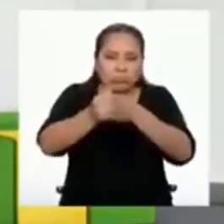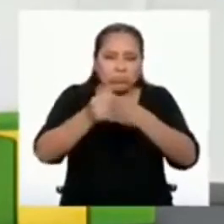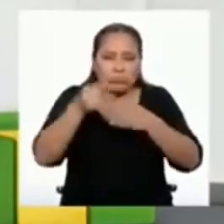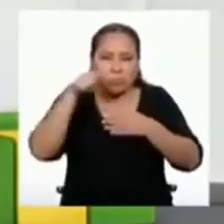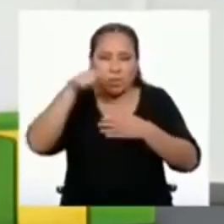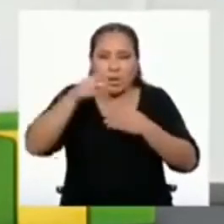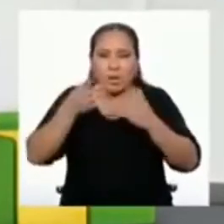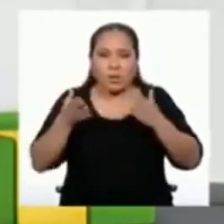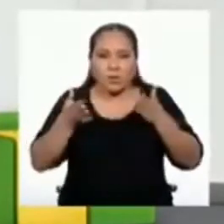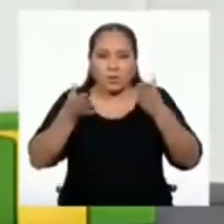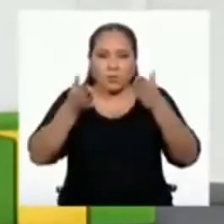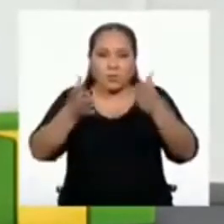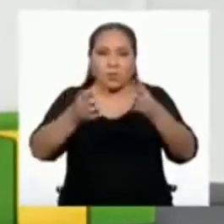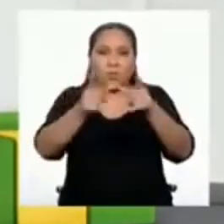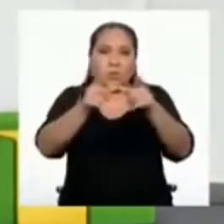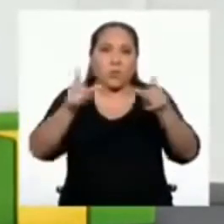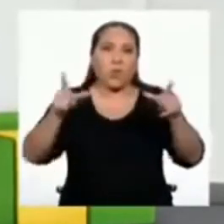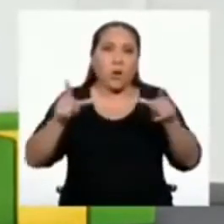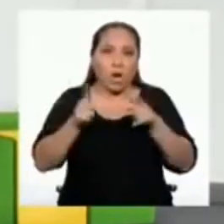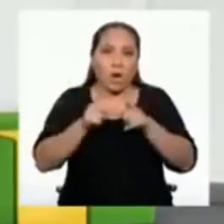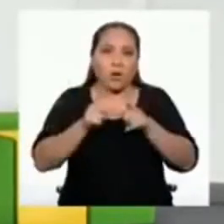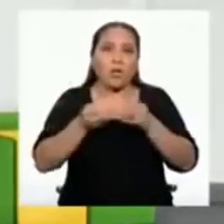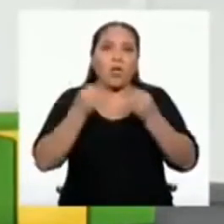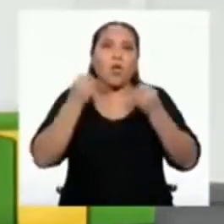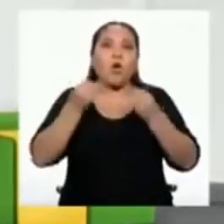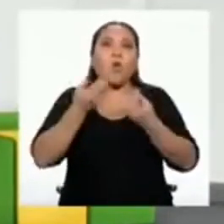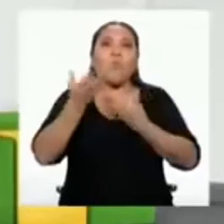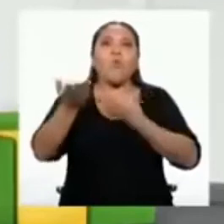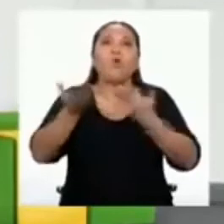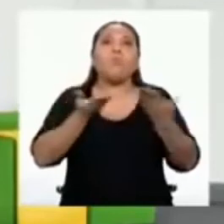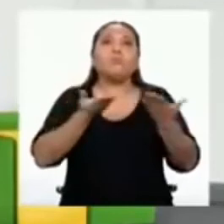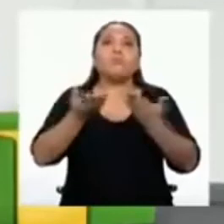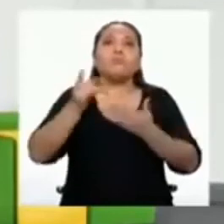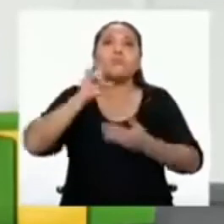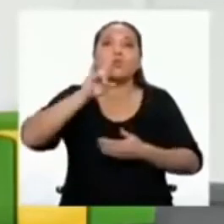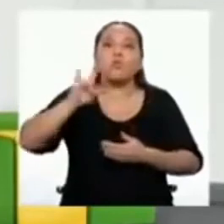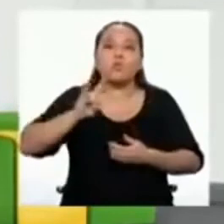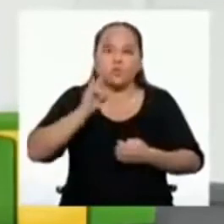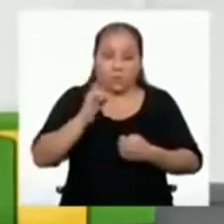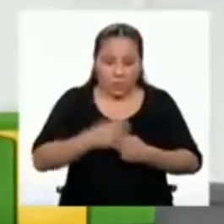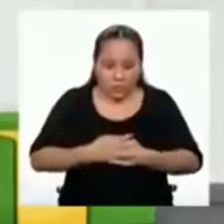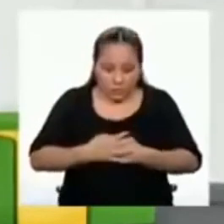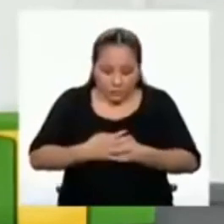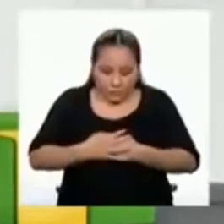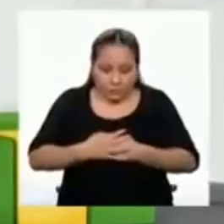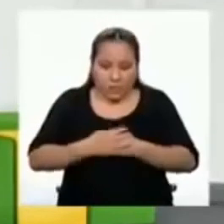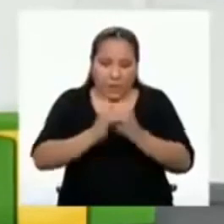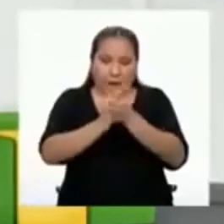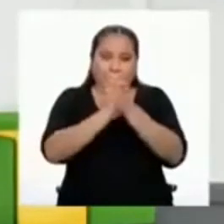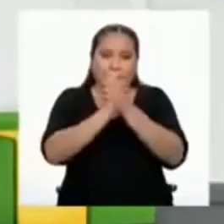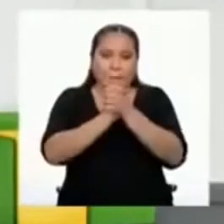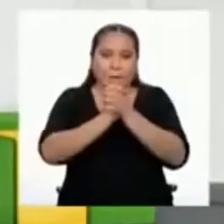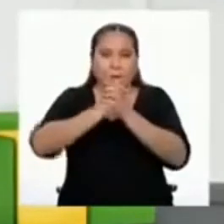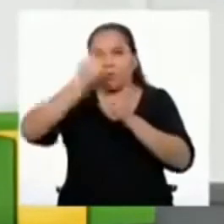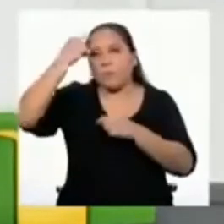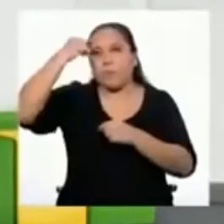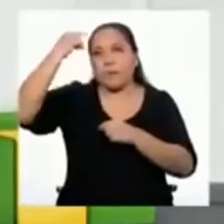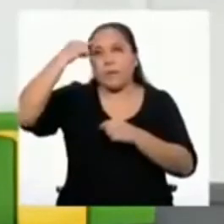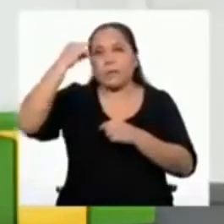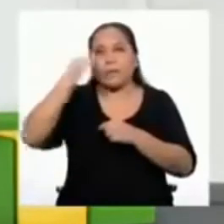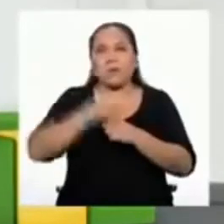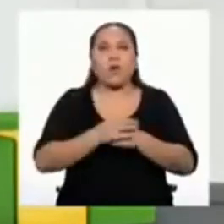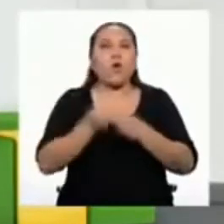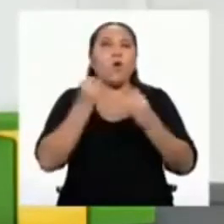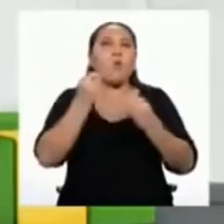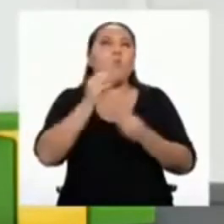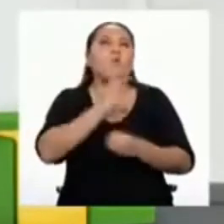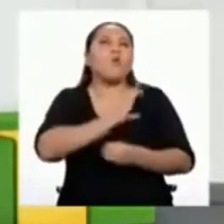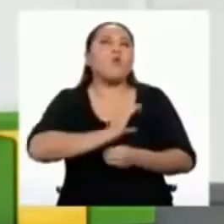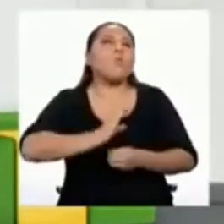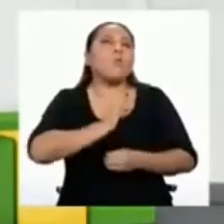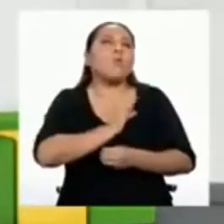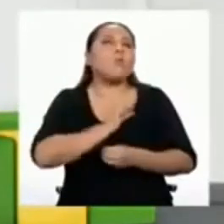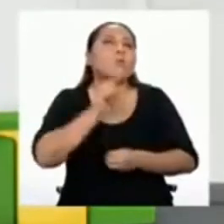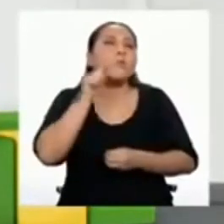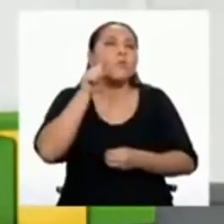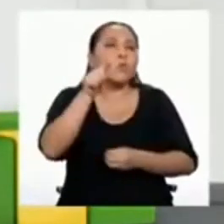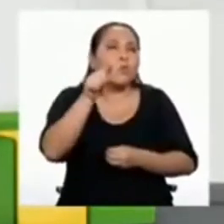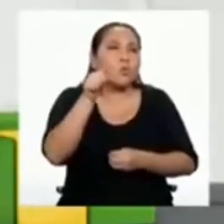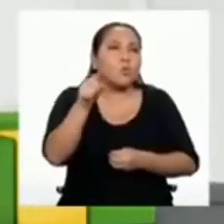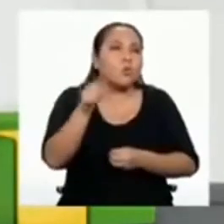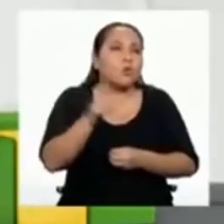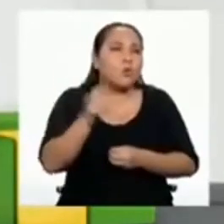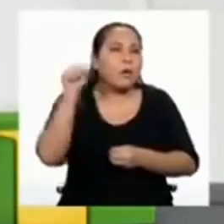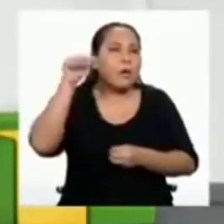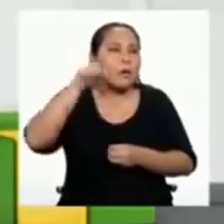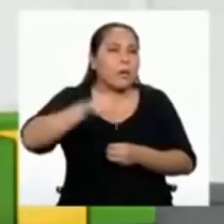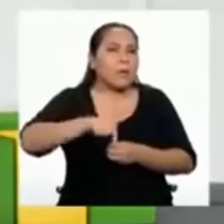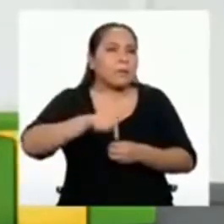espacios y de nosotras y nosotros en ellos. Amigas y amigos, piensen un momento en sus comportamientos en los espacios públicos